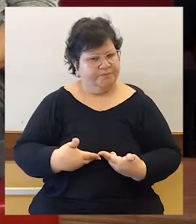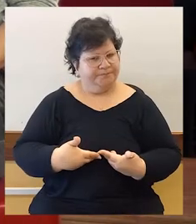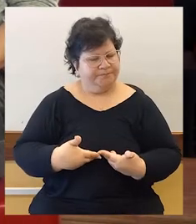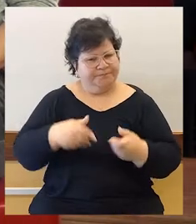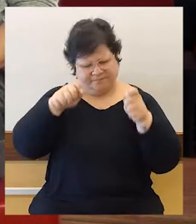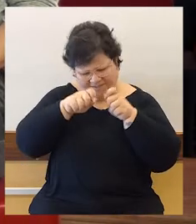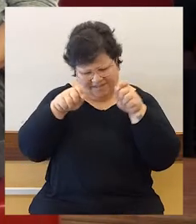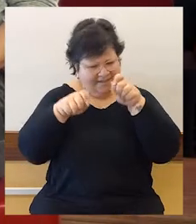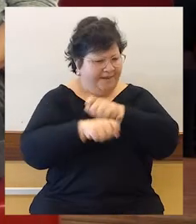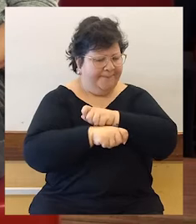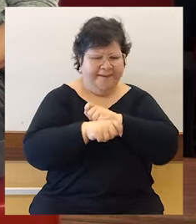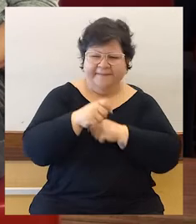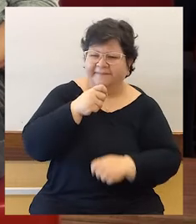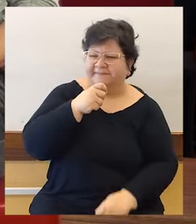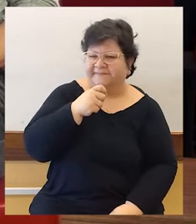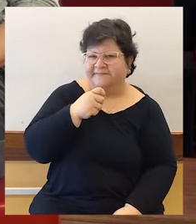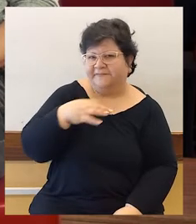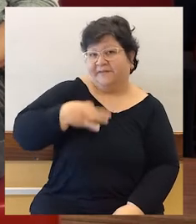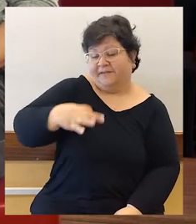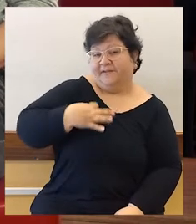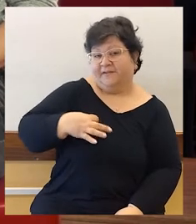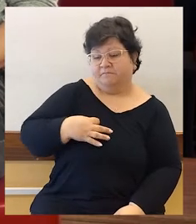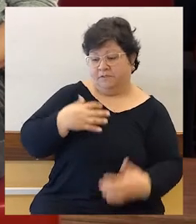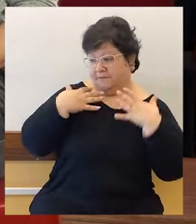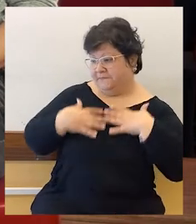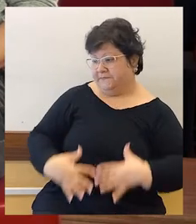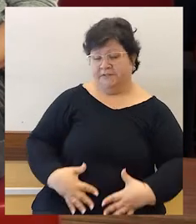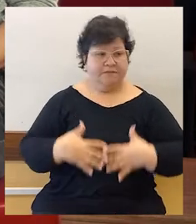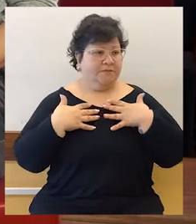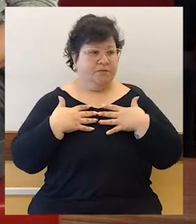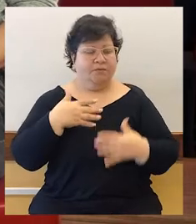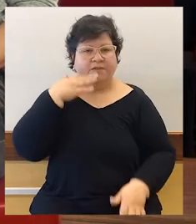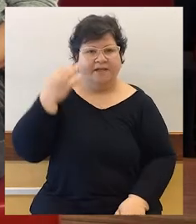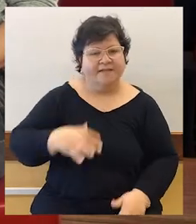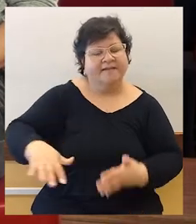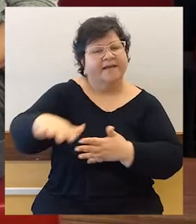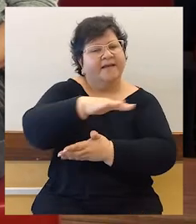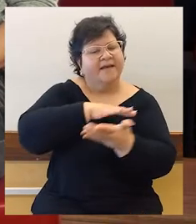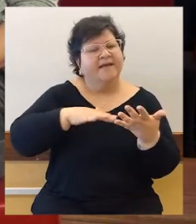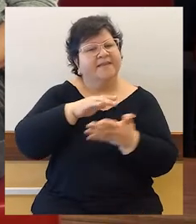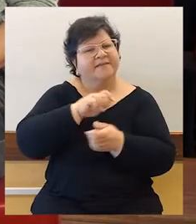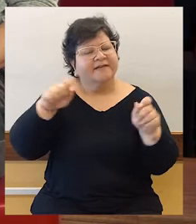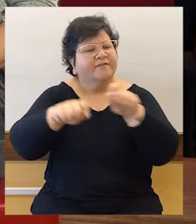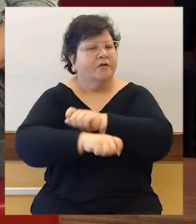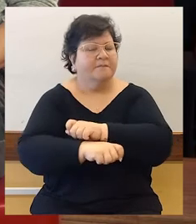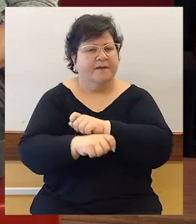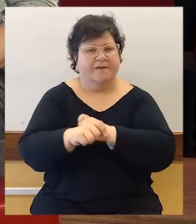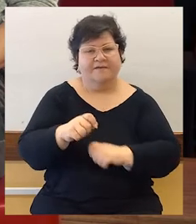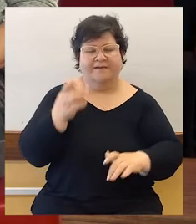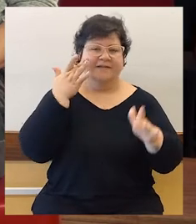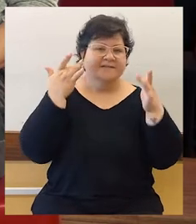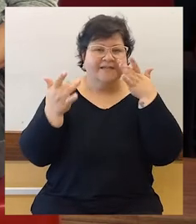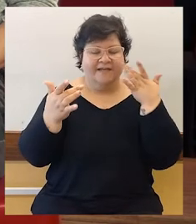nuestra historia, nuestro físico, nuestra realidad, la podemos transformar a través de las artes. Por eso